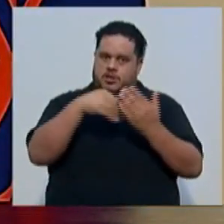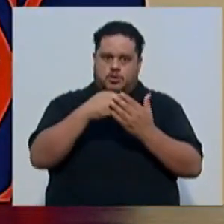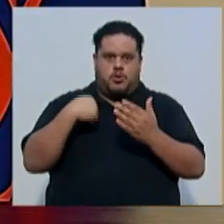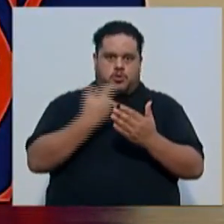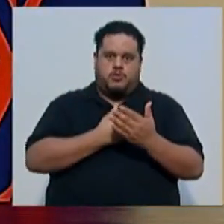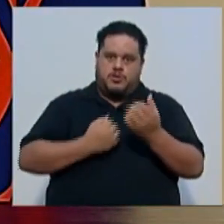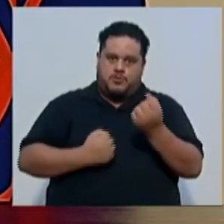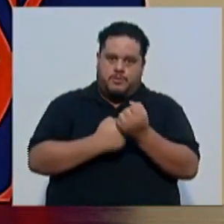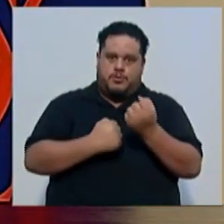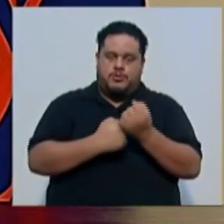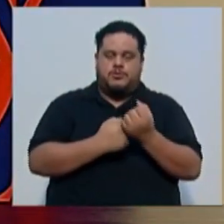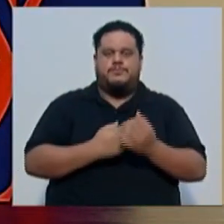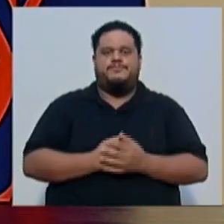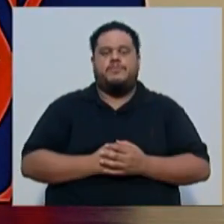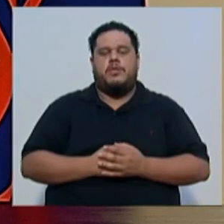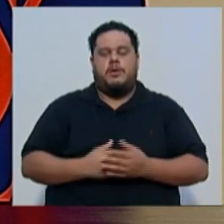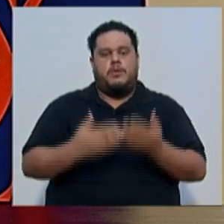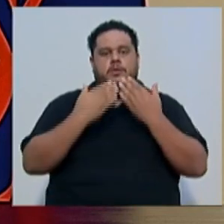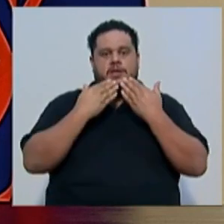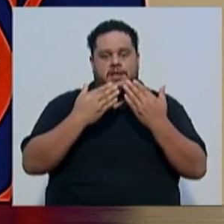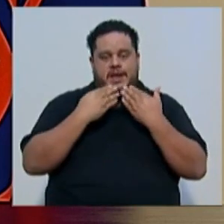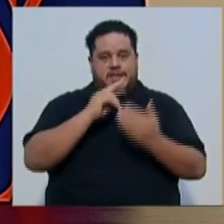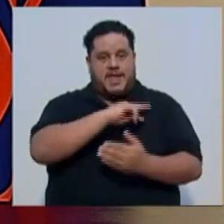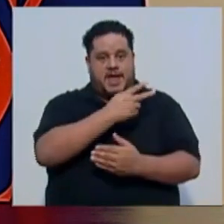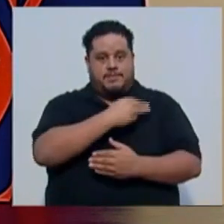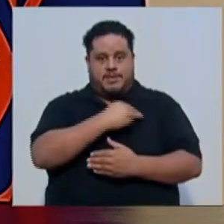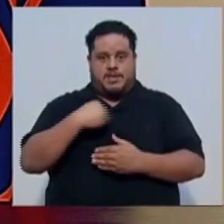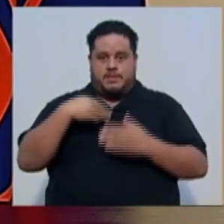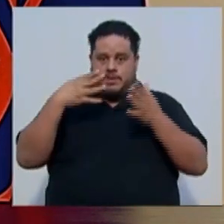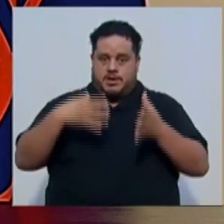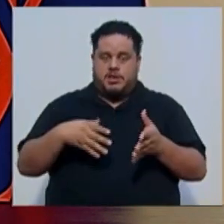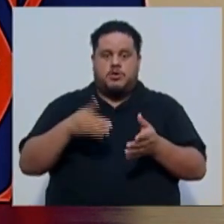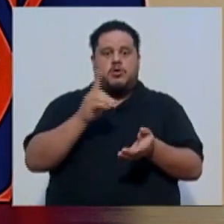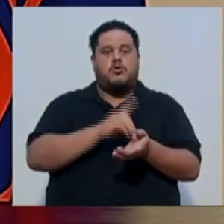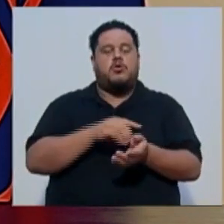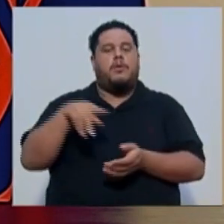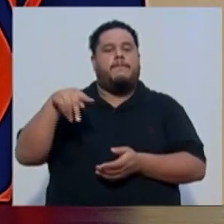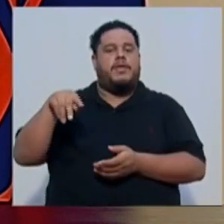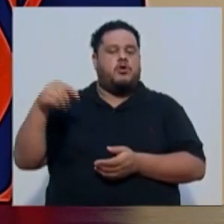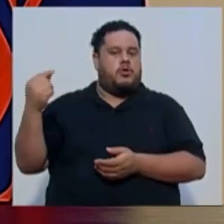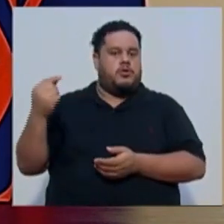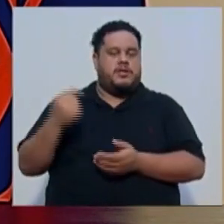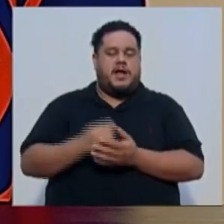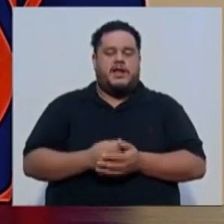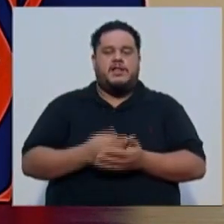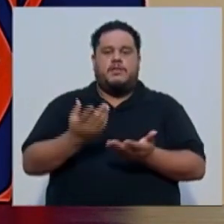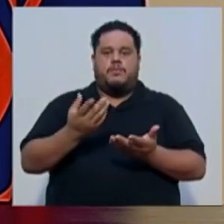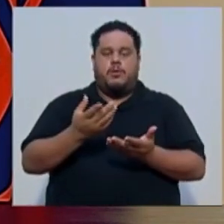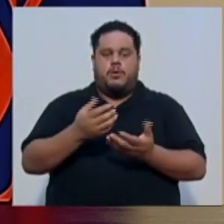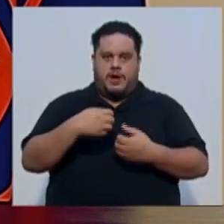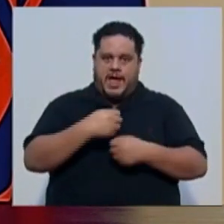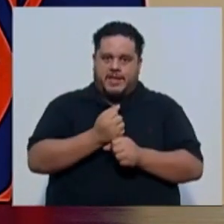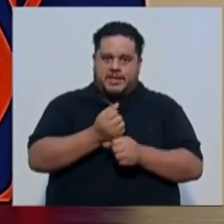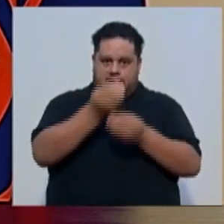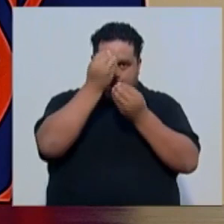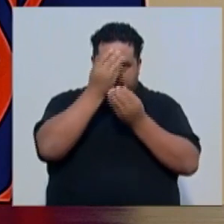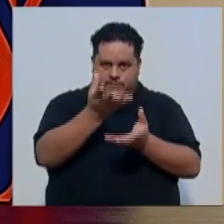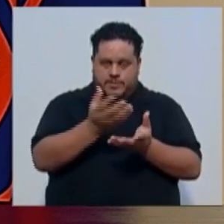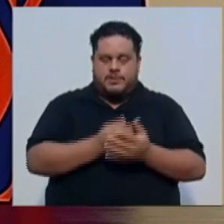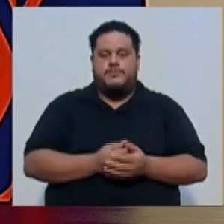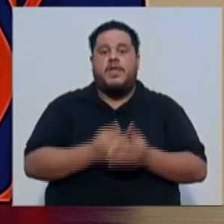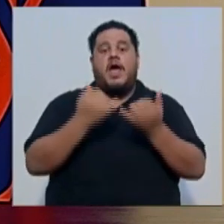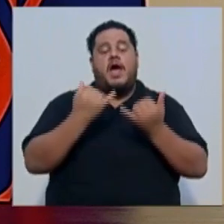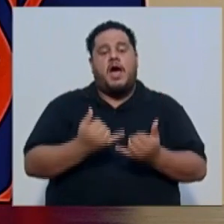Muchas gracias al viceministro de salud, el doctor Pedro González, por el reporte ofrecido.